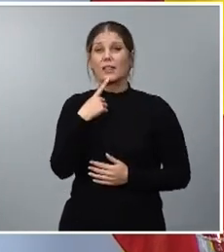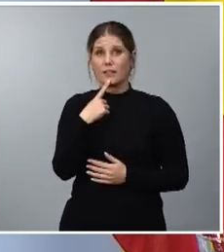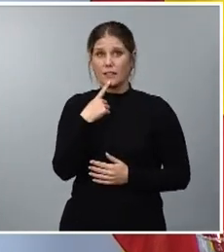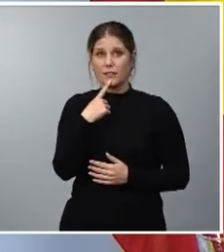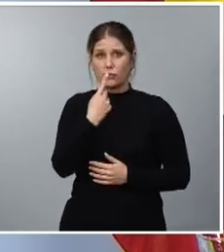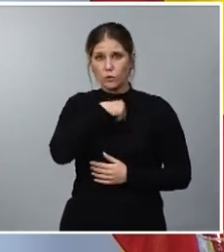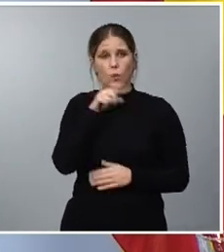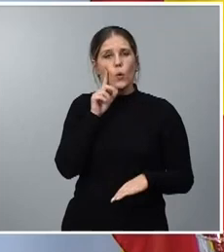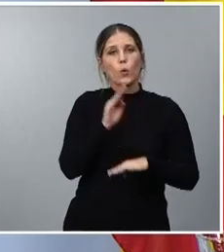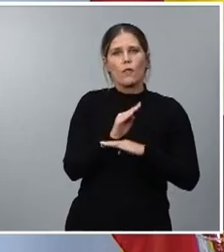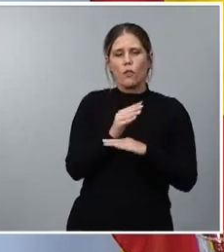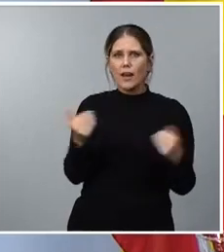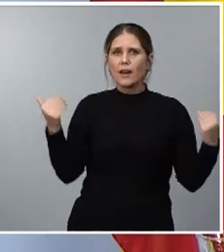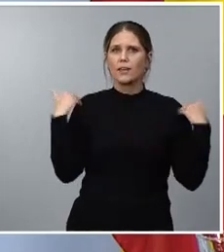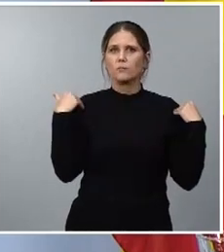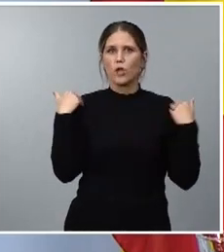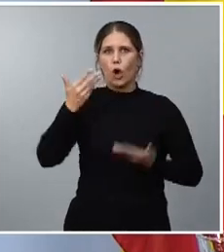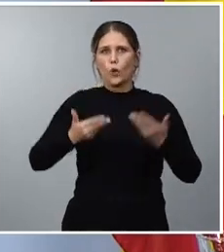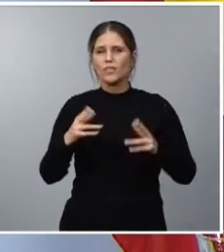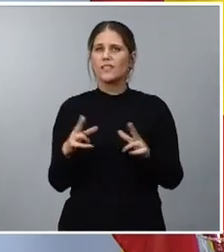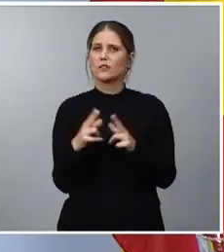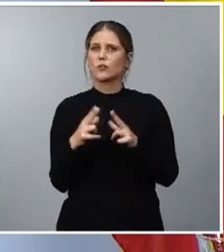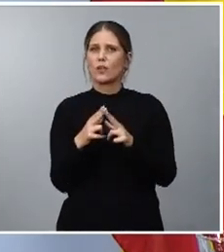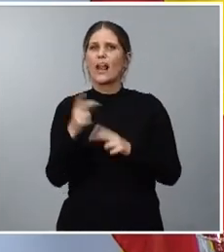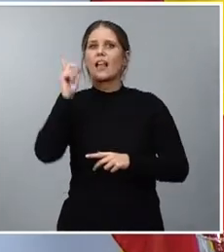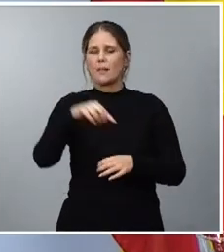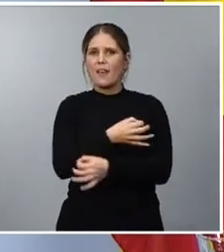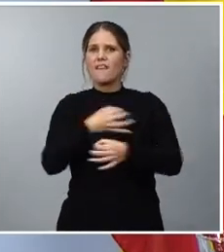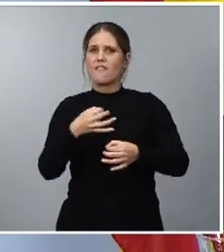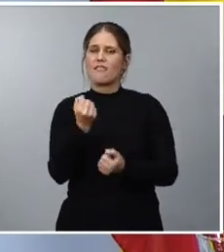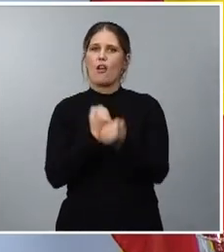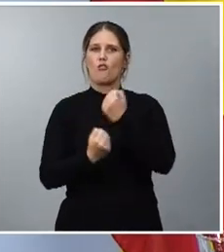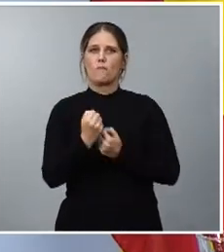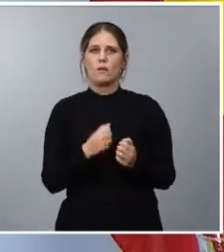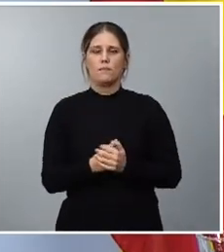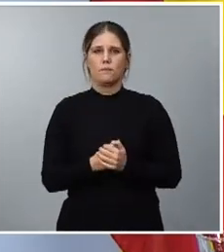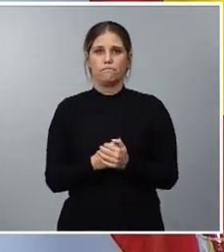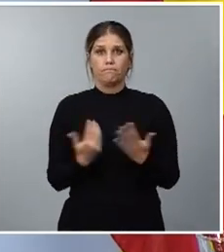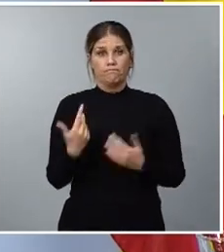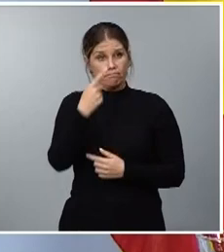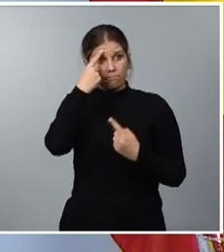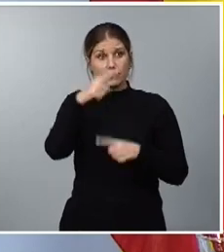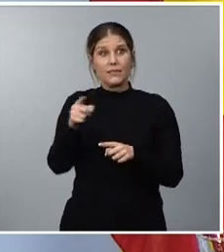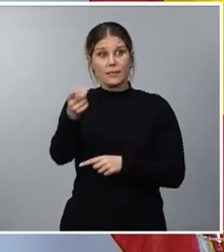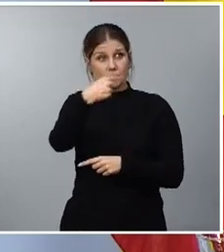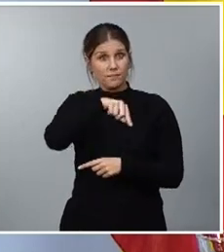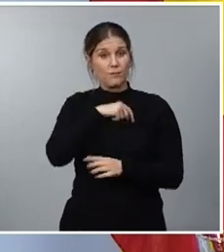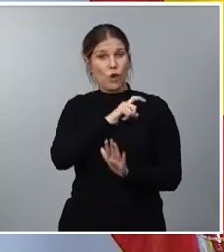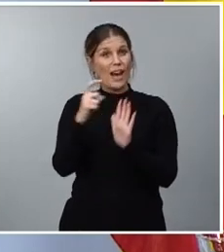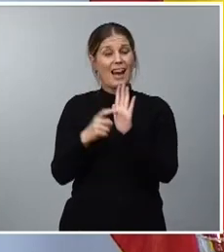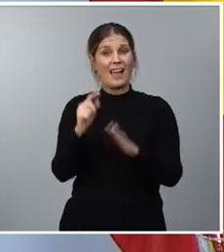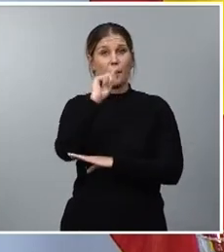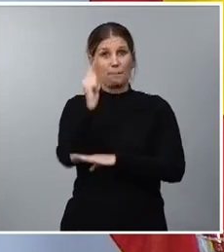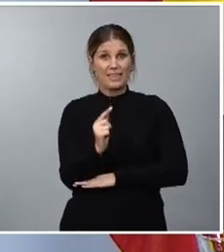prudencia, responsabilidad, justicia social y eficiencia económica. Como saben, esta ley de presupuestos